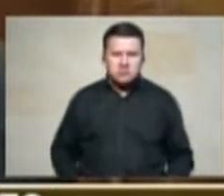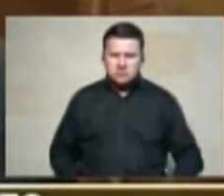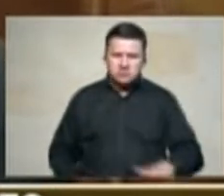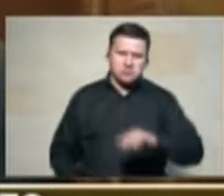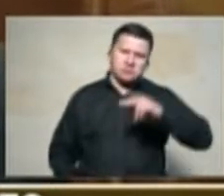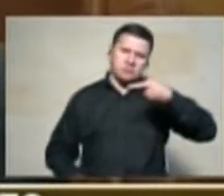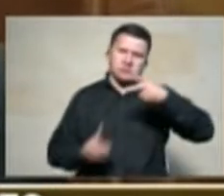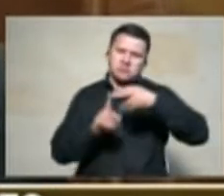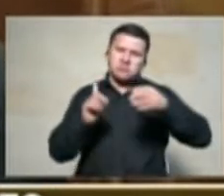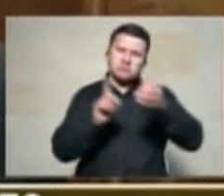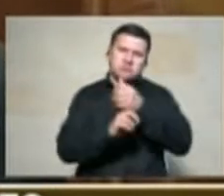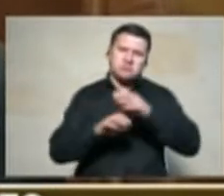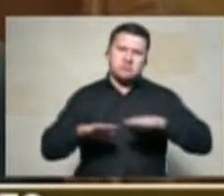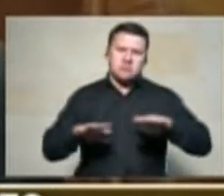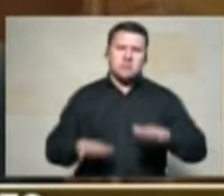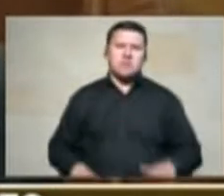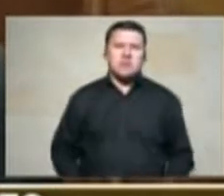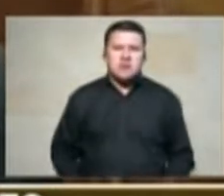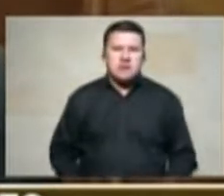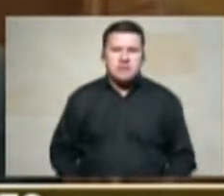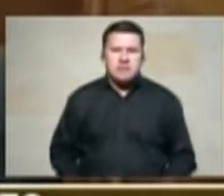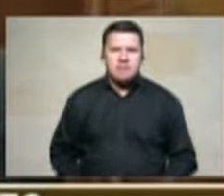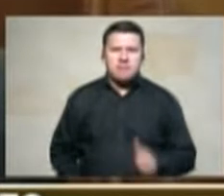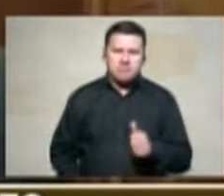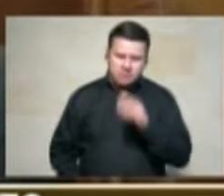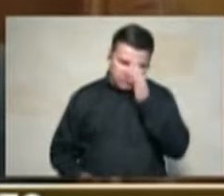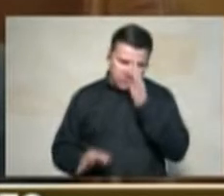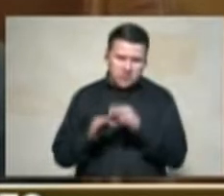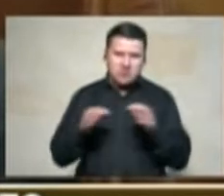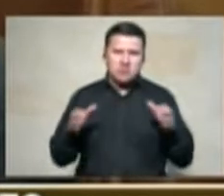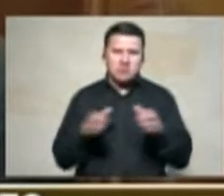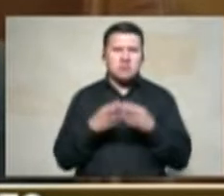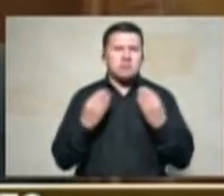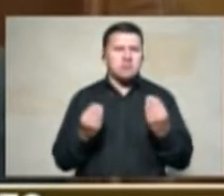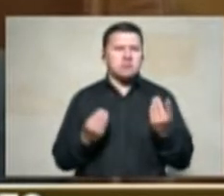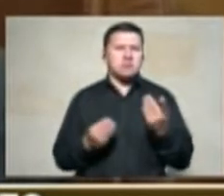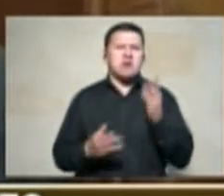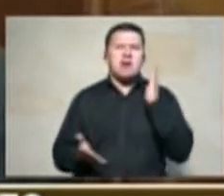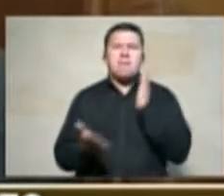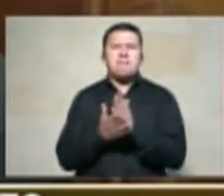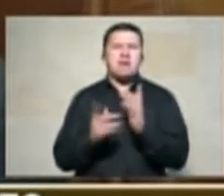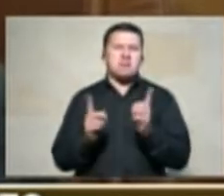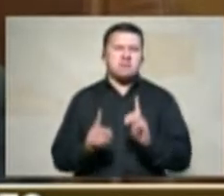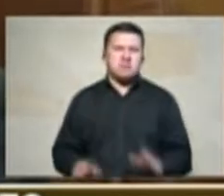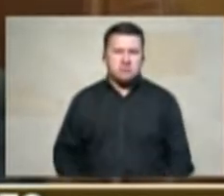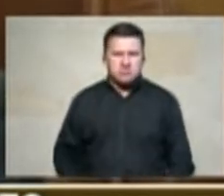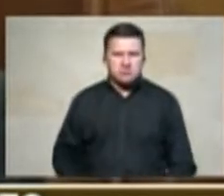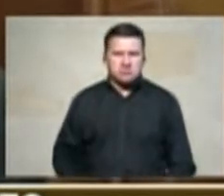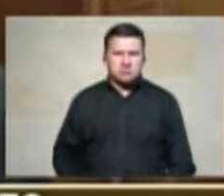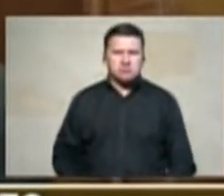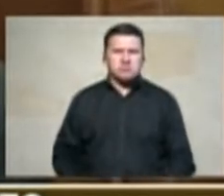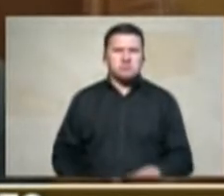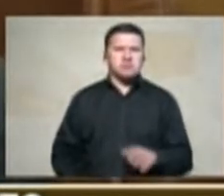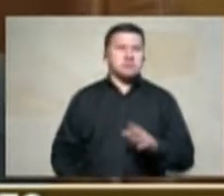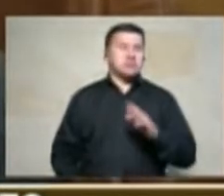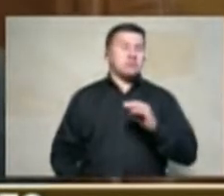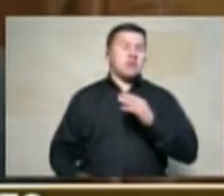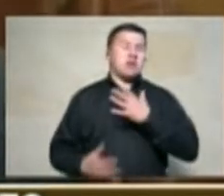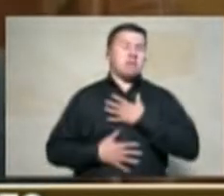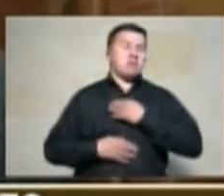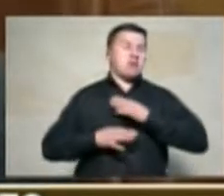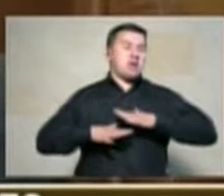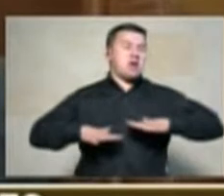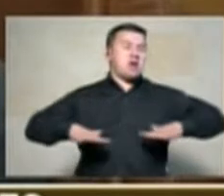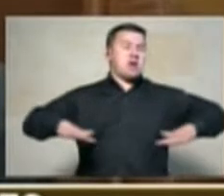fe para que no caigan en manos de terratenientes que se han beneficiado de la concentración de tierras